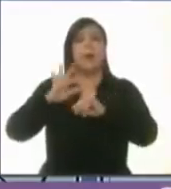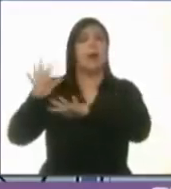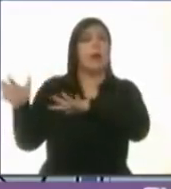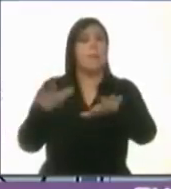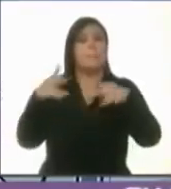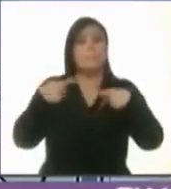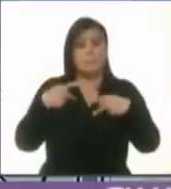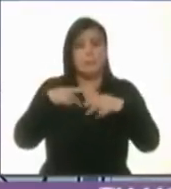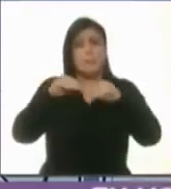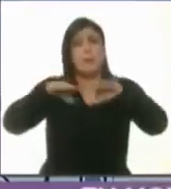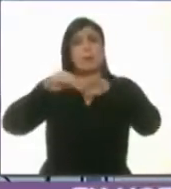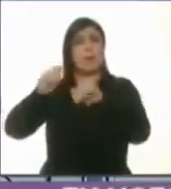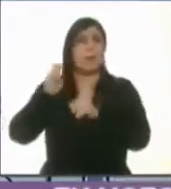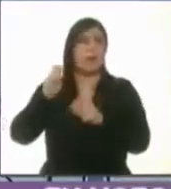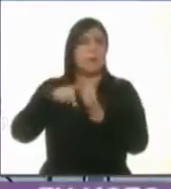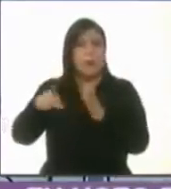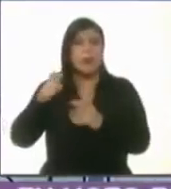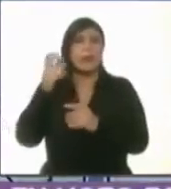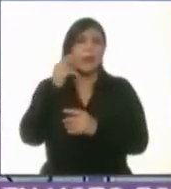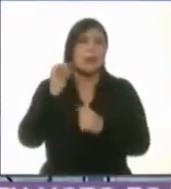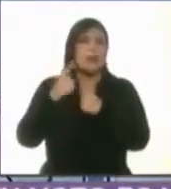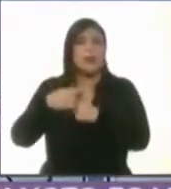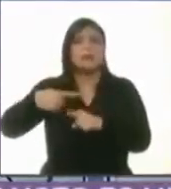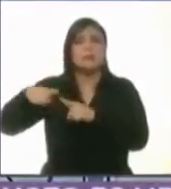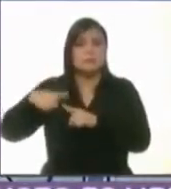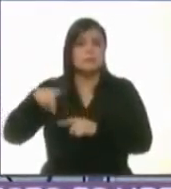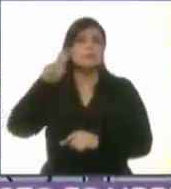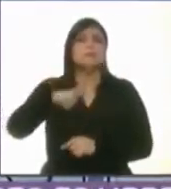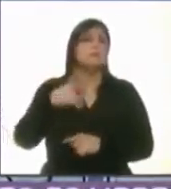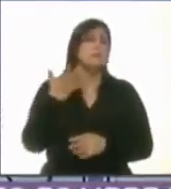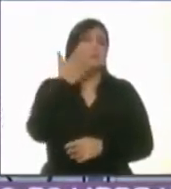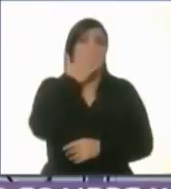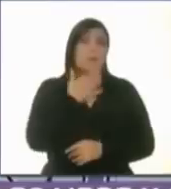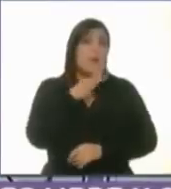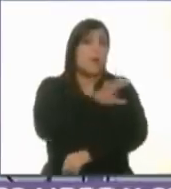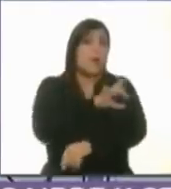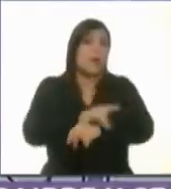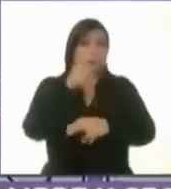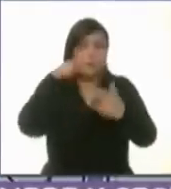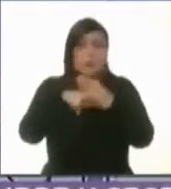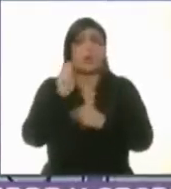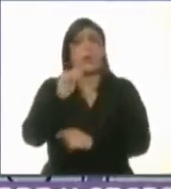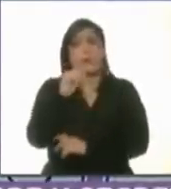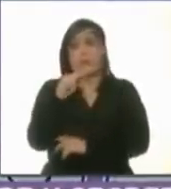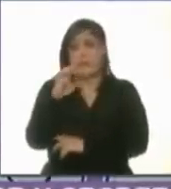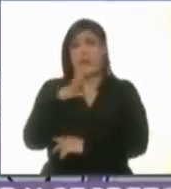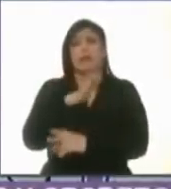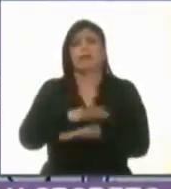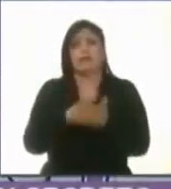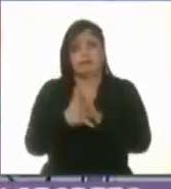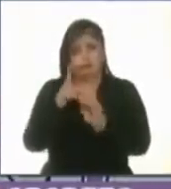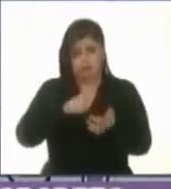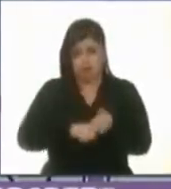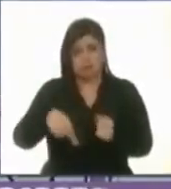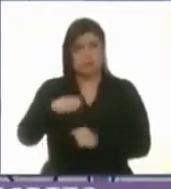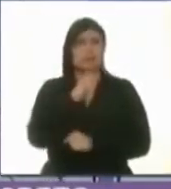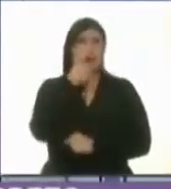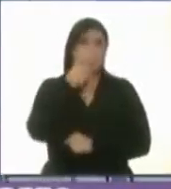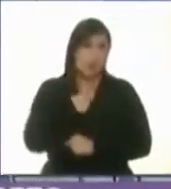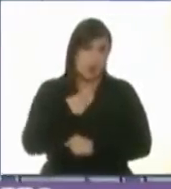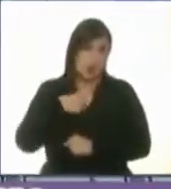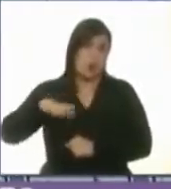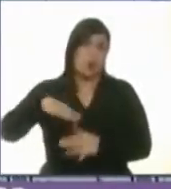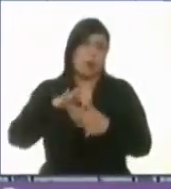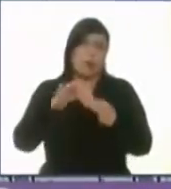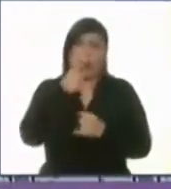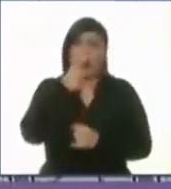esa corrupción no se ha transparentado y el INE es cómplice. Quiero decir que hablando de corrupción, esa es